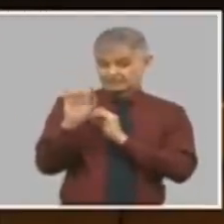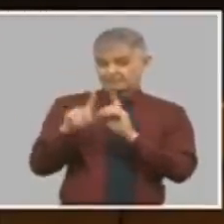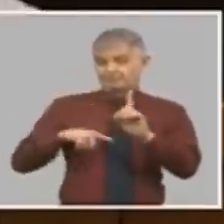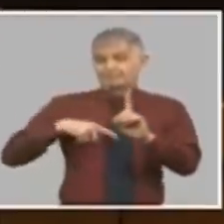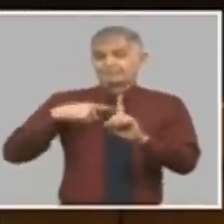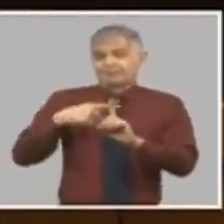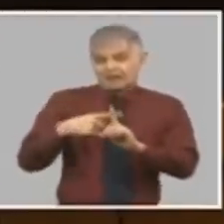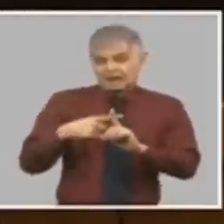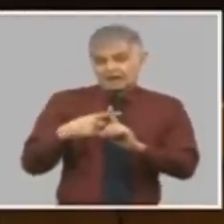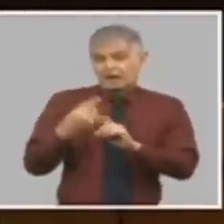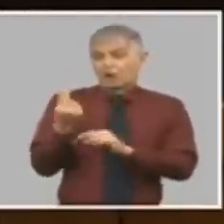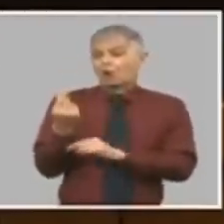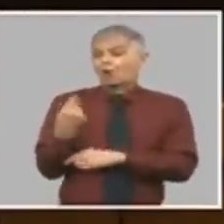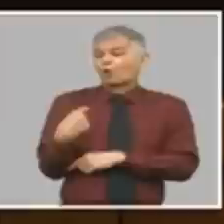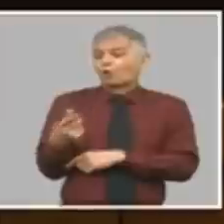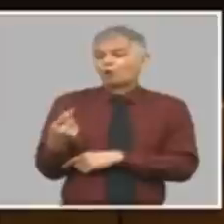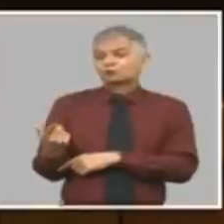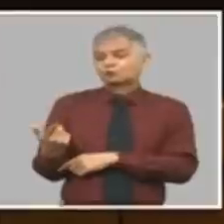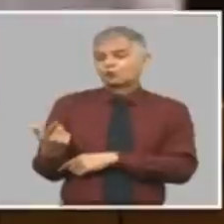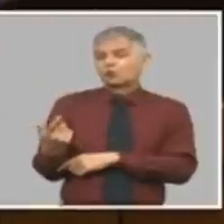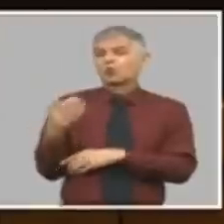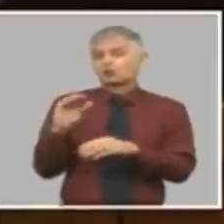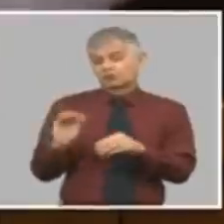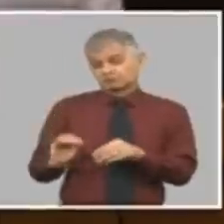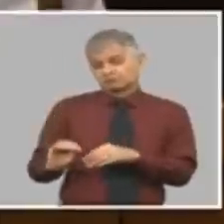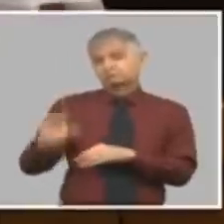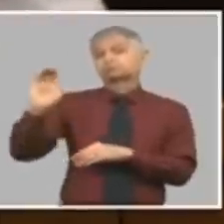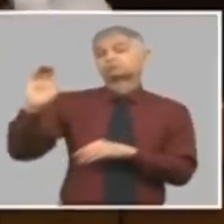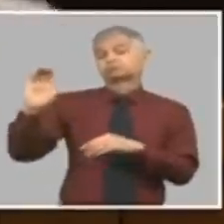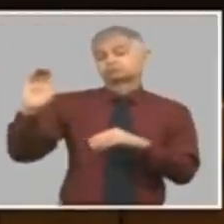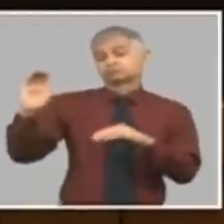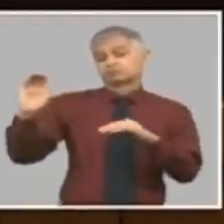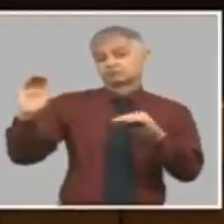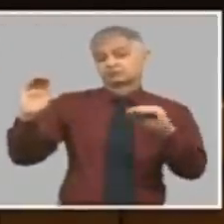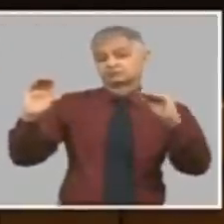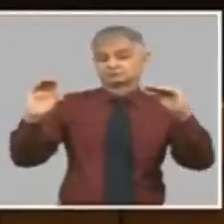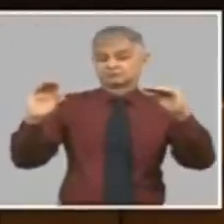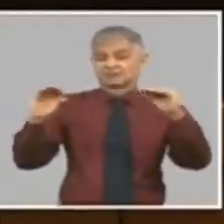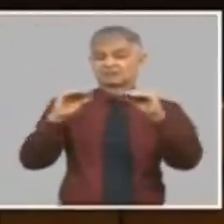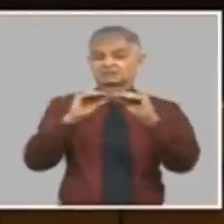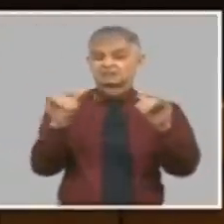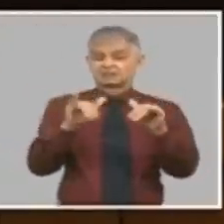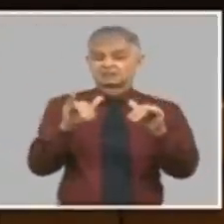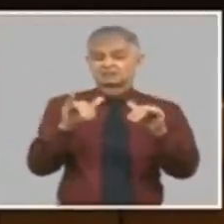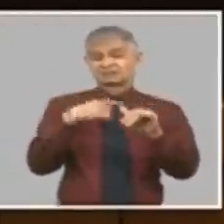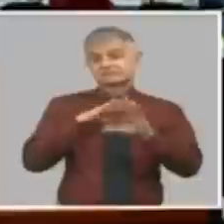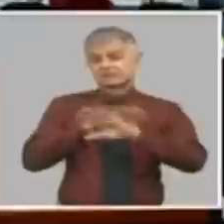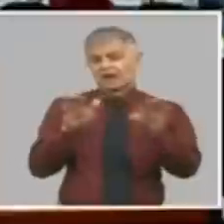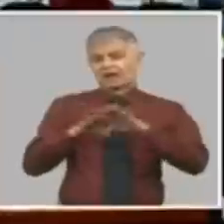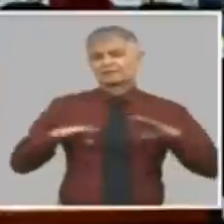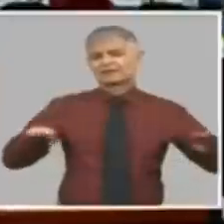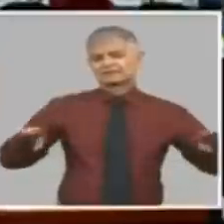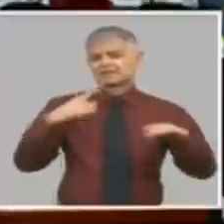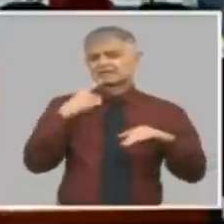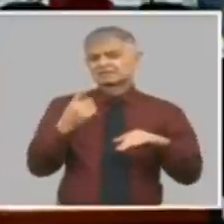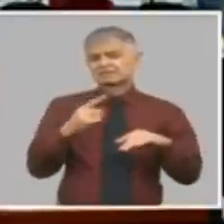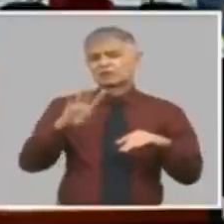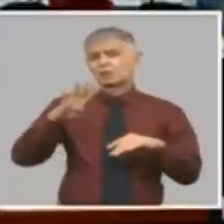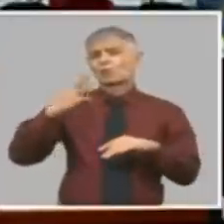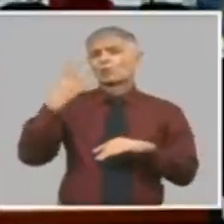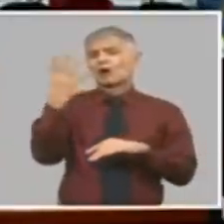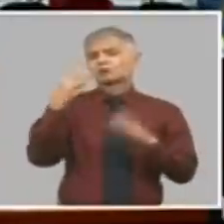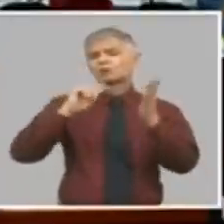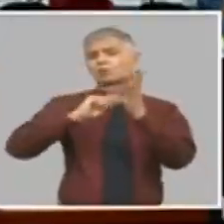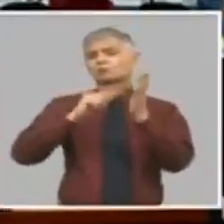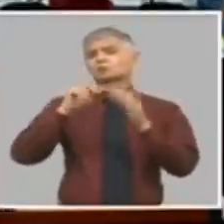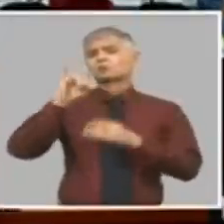subir a los costos el crecimiento de la reforma de salario que como ya dijimos una mesa redonda van a crecer 4,9 veces no es poco el crecimiento del